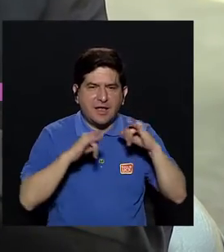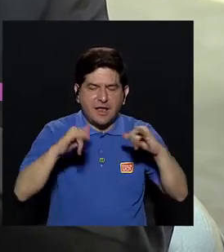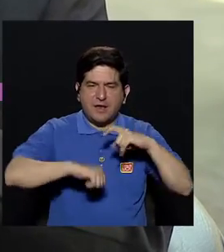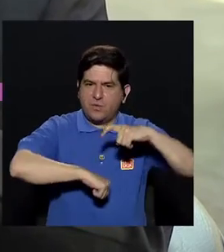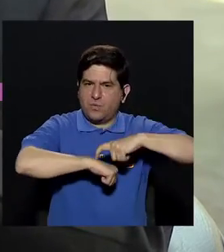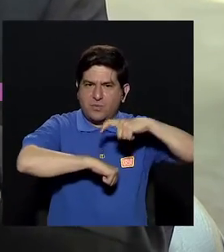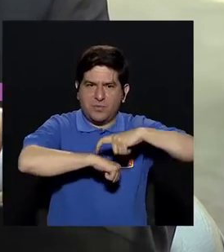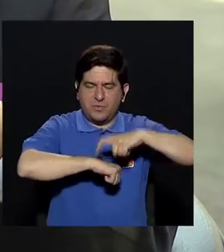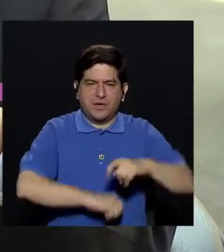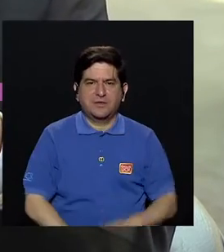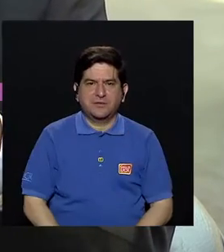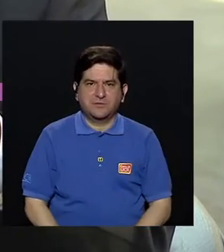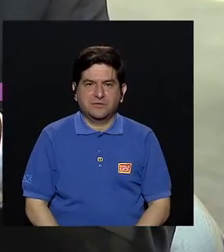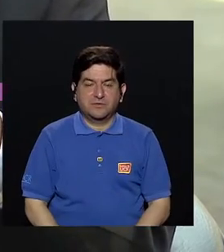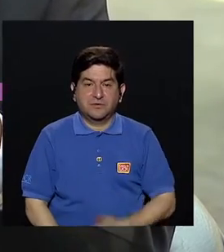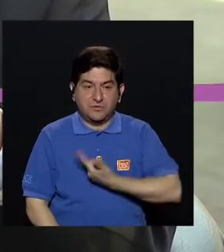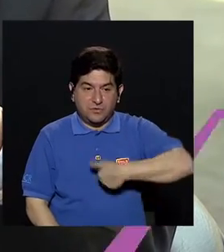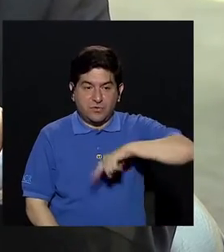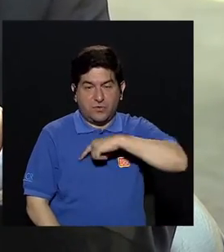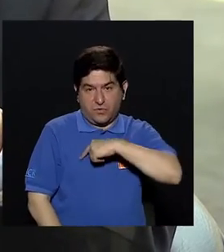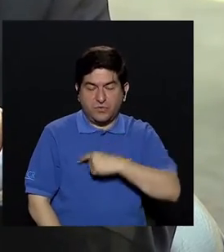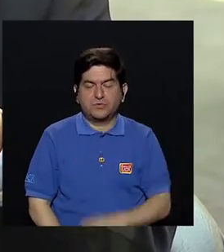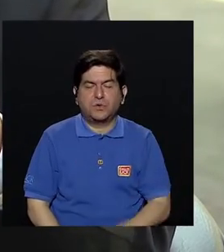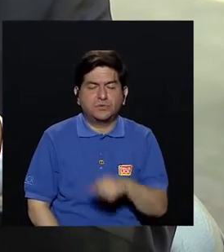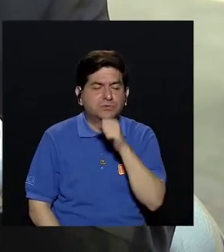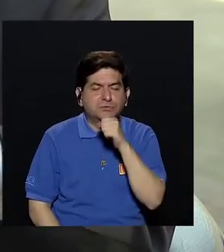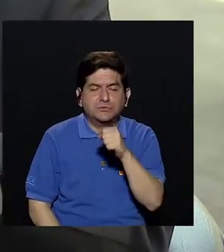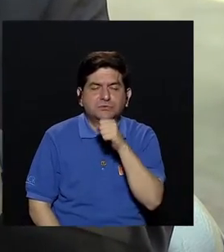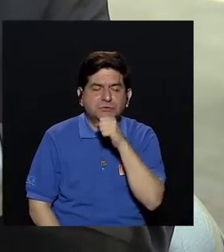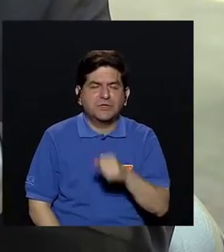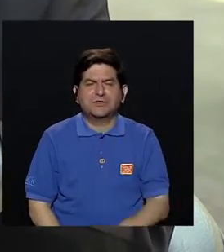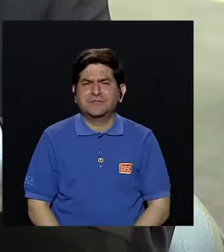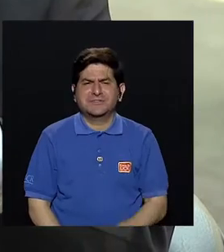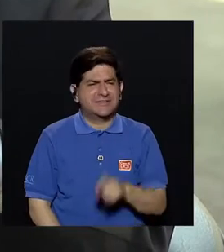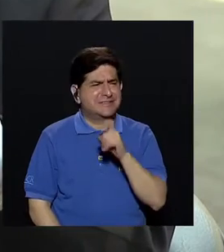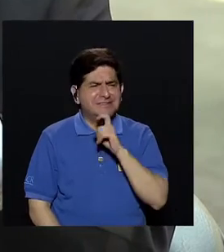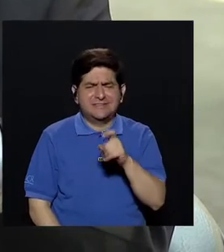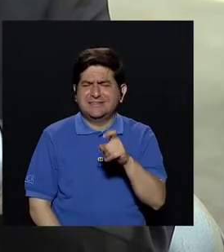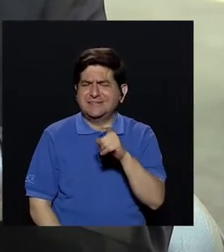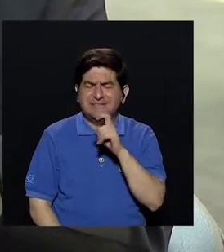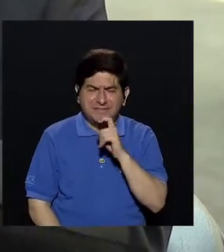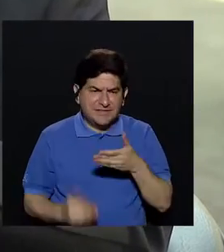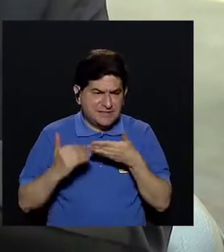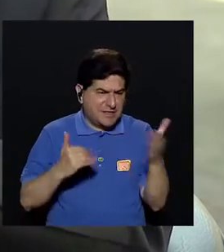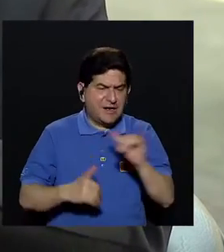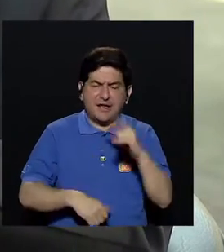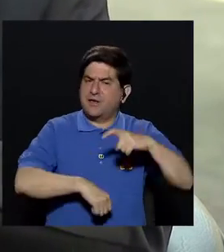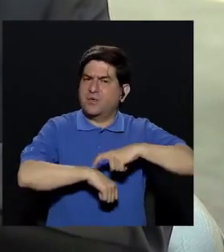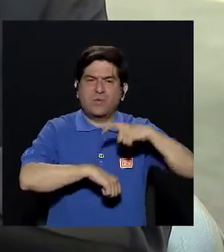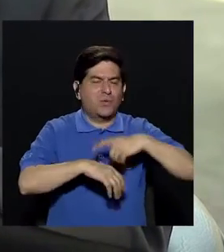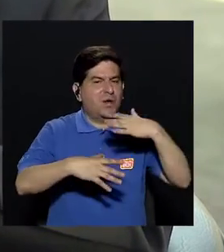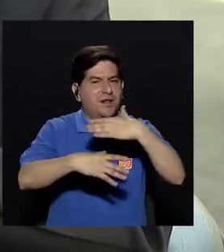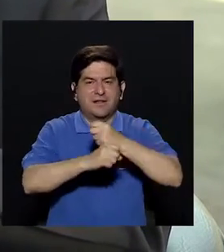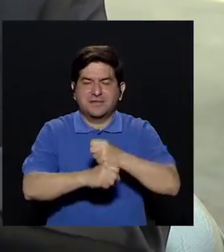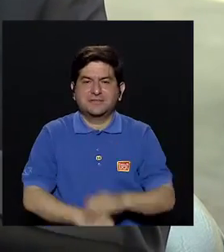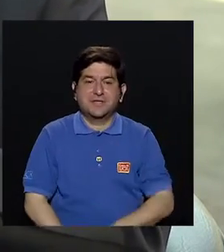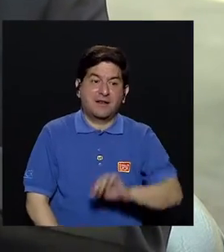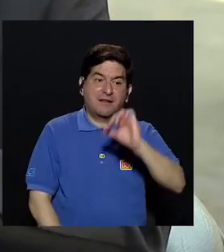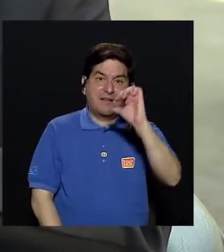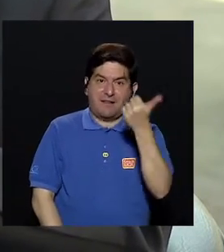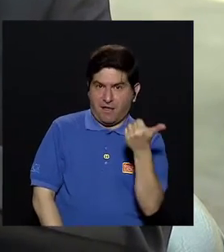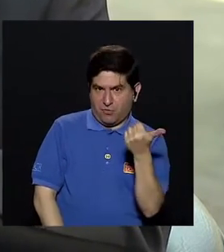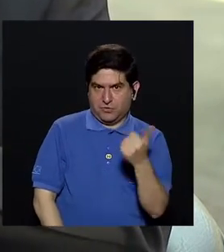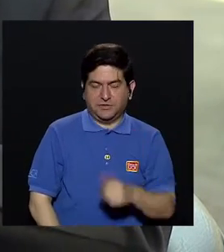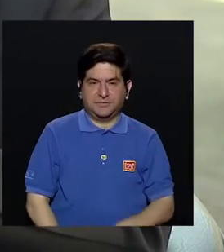simultáneamente. Es decir, conforme nos hacemos más viejos, nos cuesta hacer cosas al mismo tiempo. Y